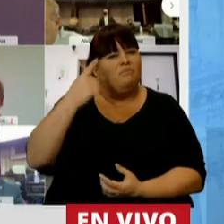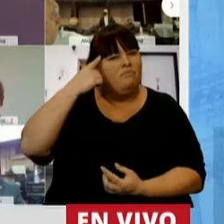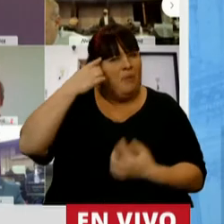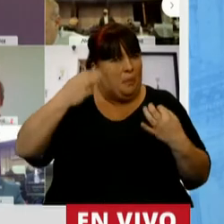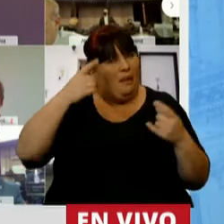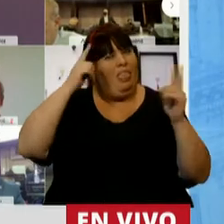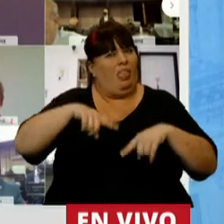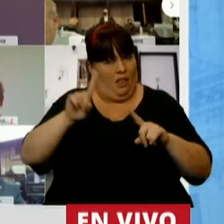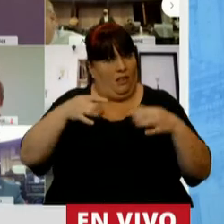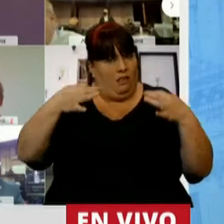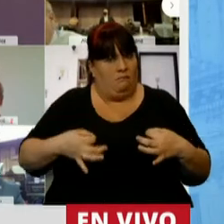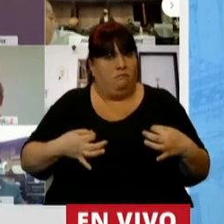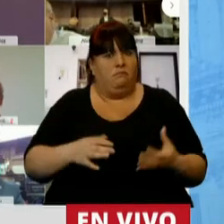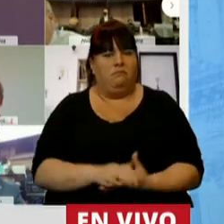común,